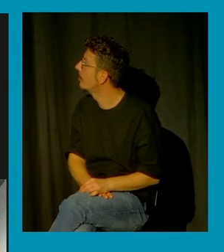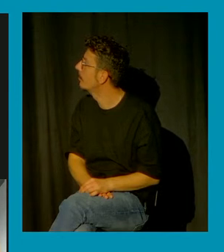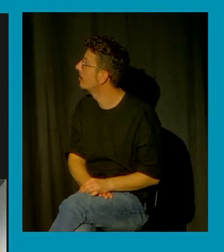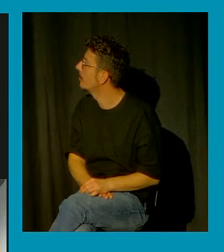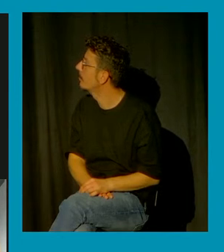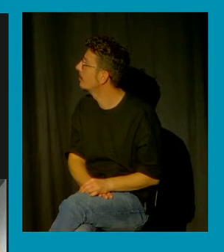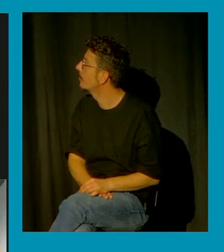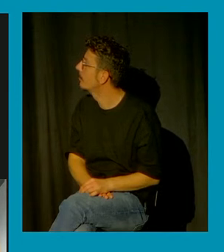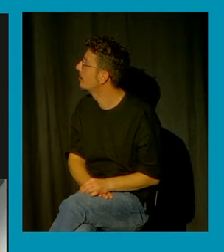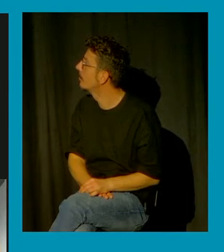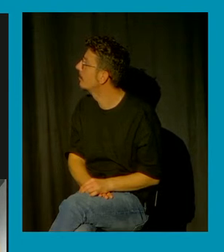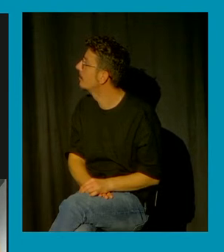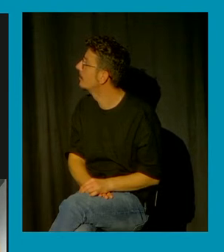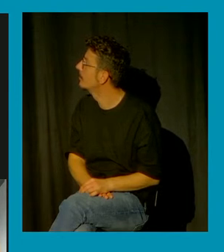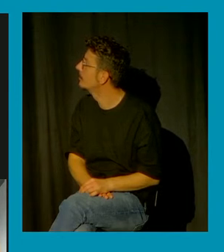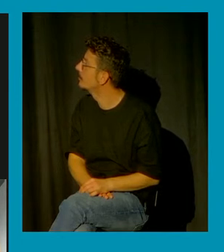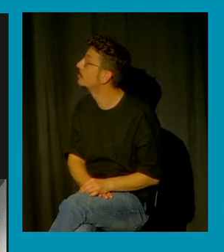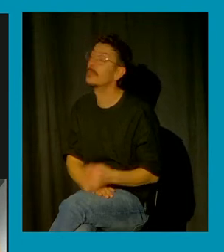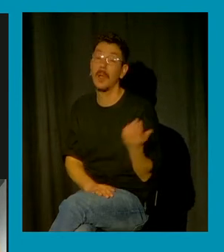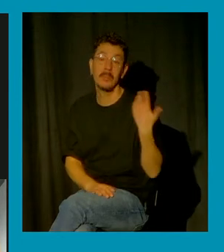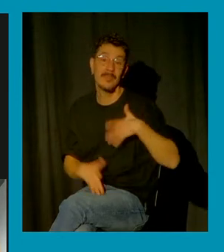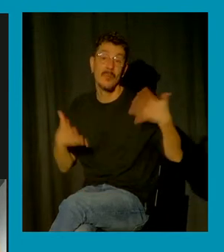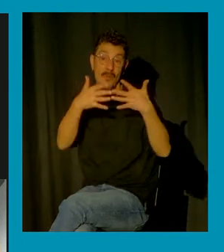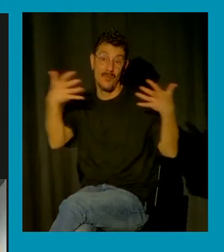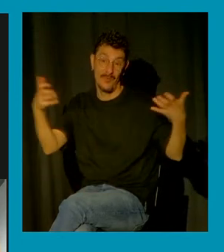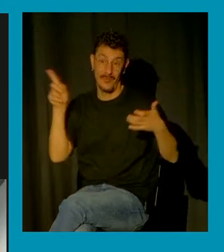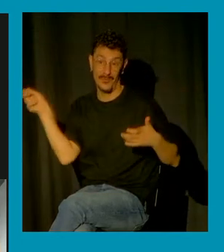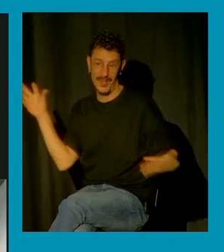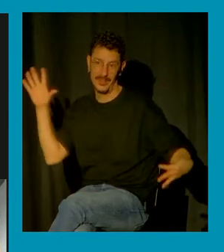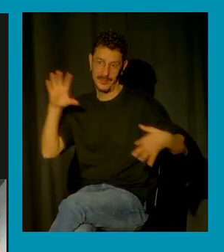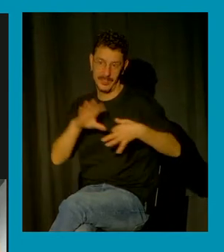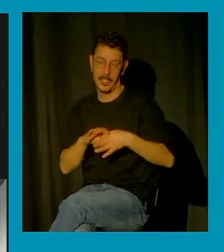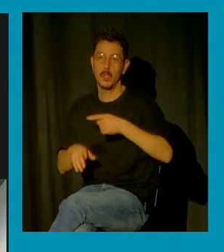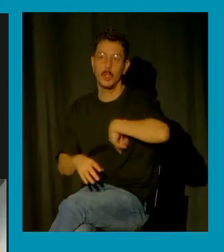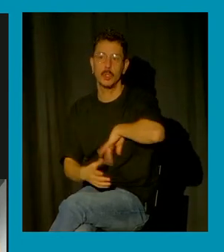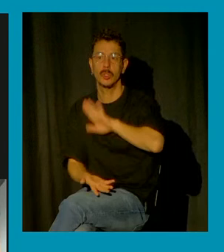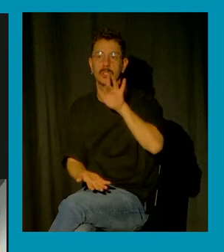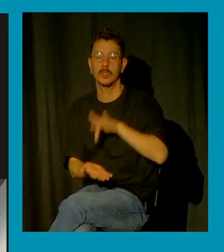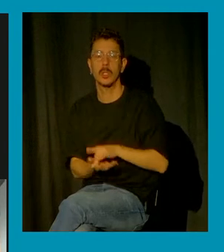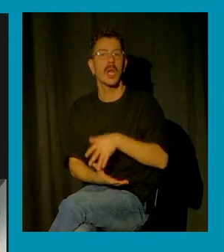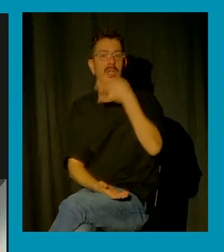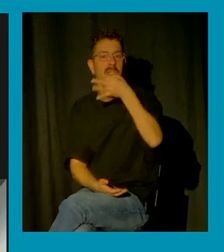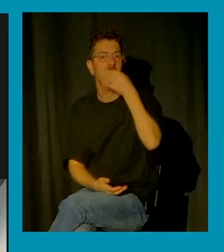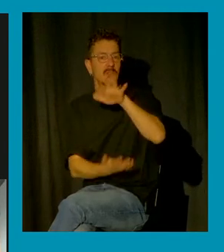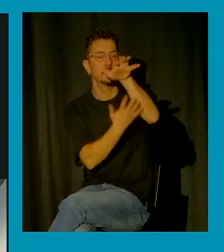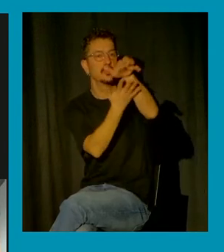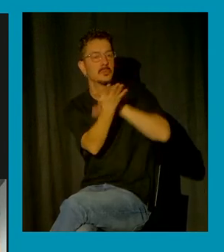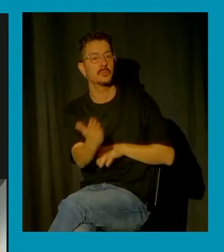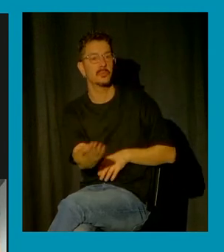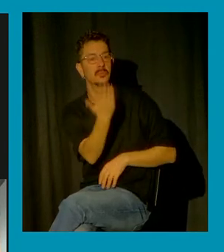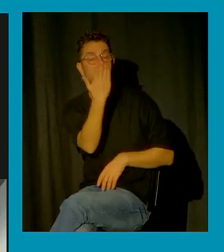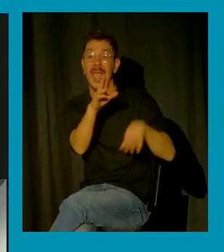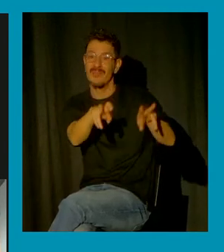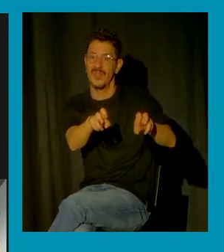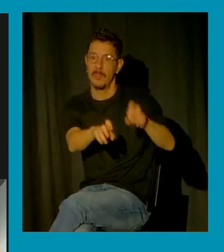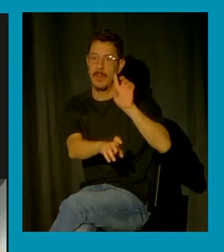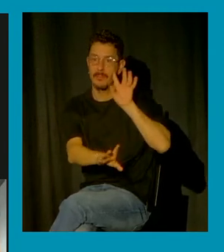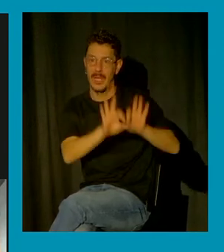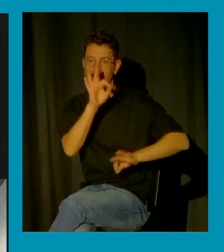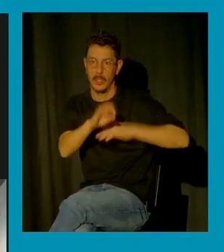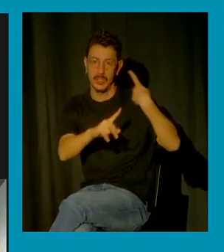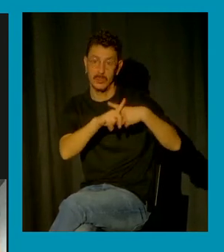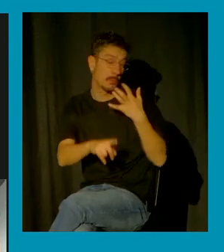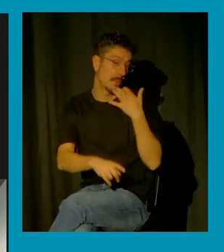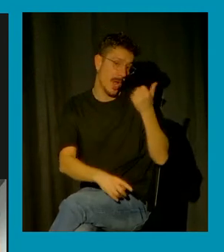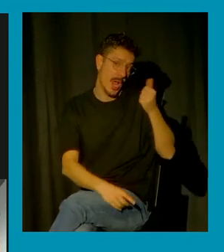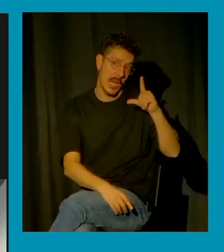visible para hacerse a sí misma invisible nosotros cuando nos ponemos de frente a un relato sobre el peligro sexual como por ejemplo Alcácer